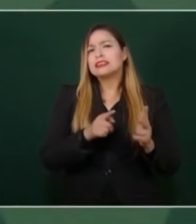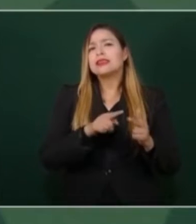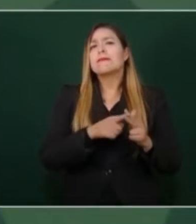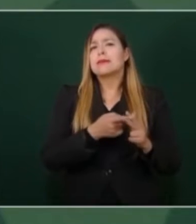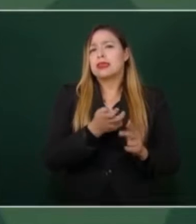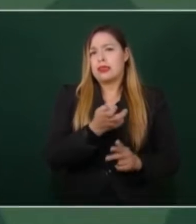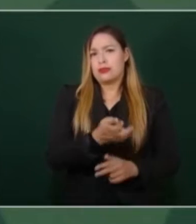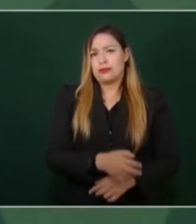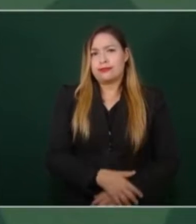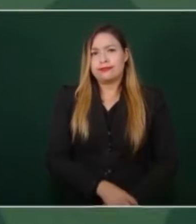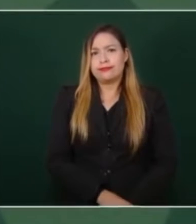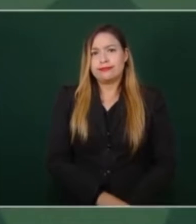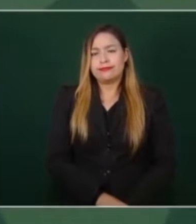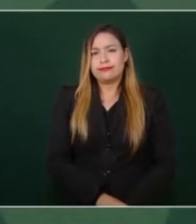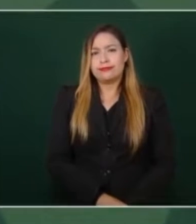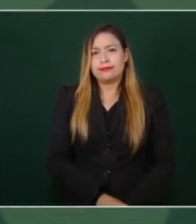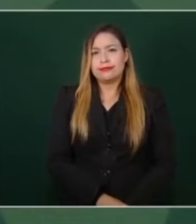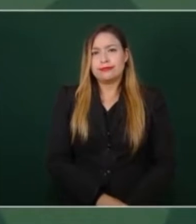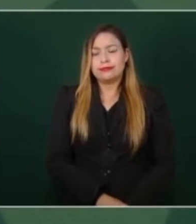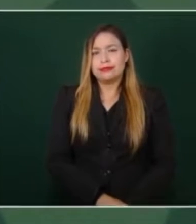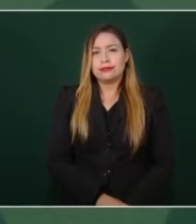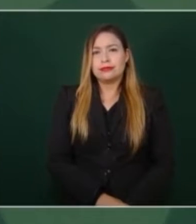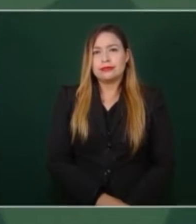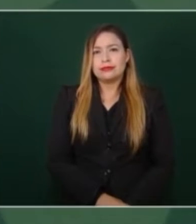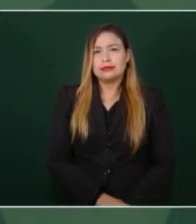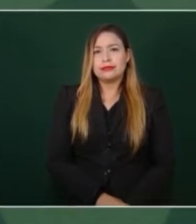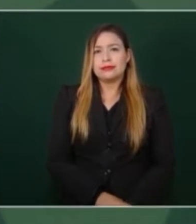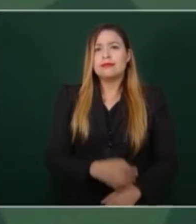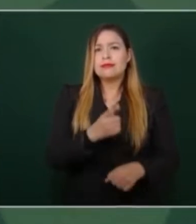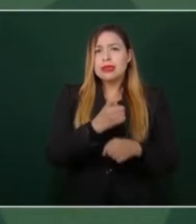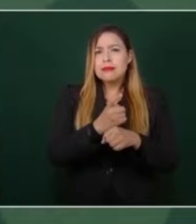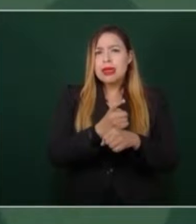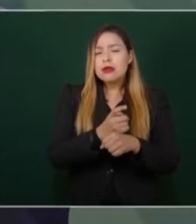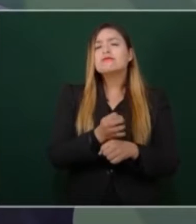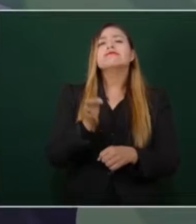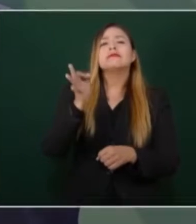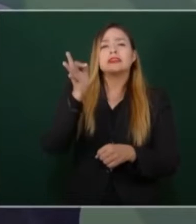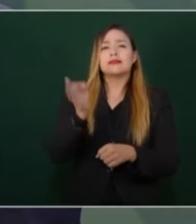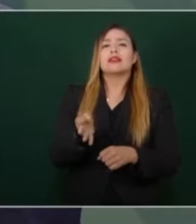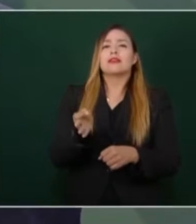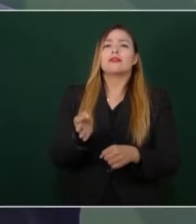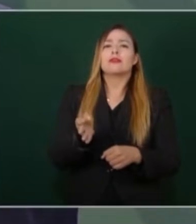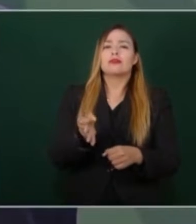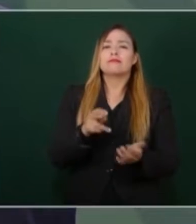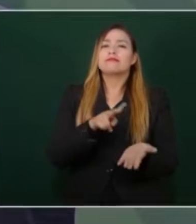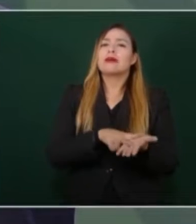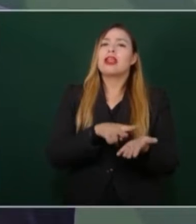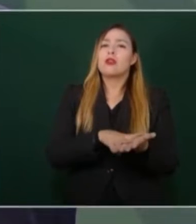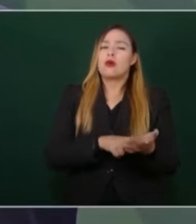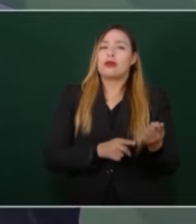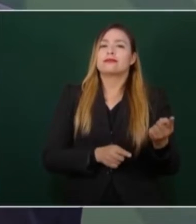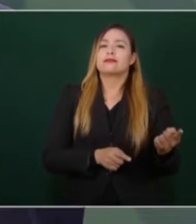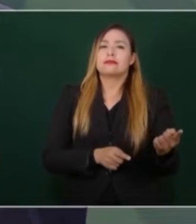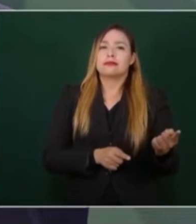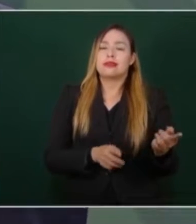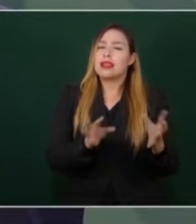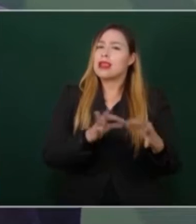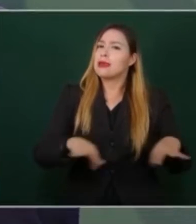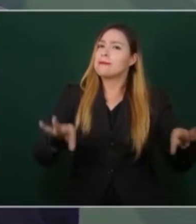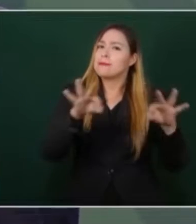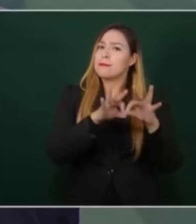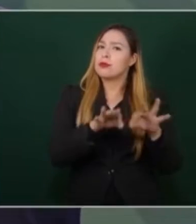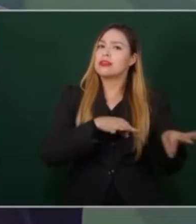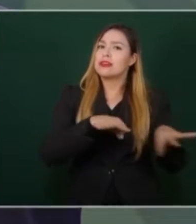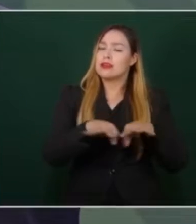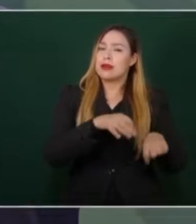reconociendo la importante labor